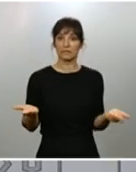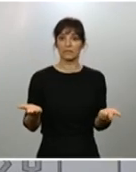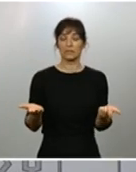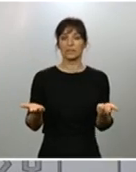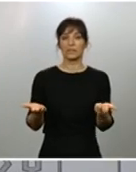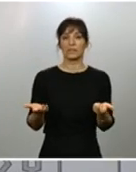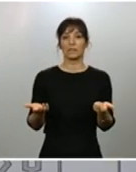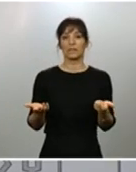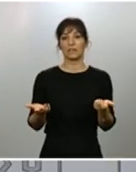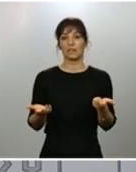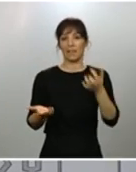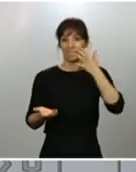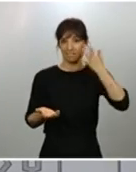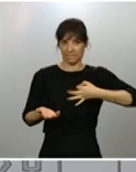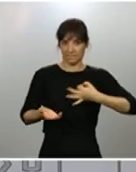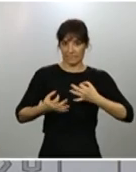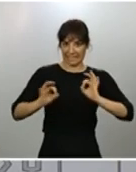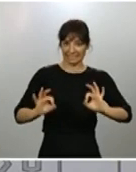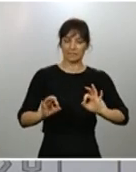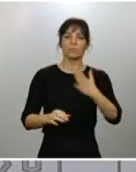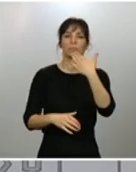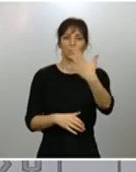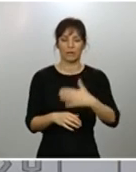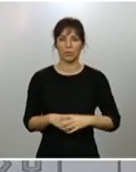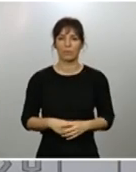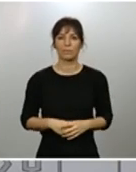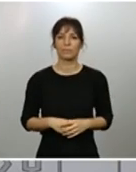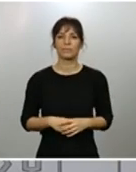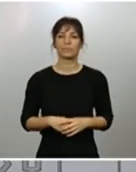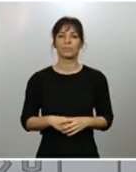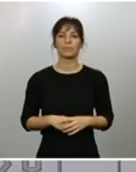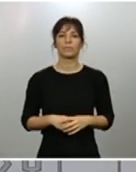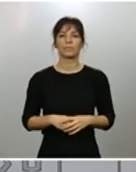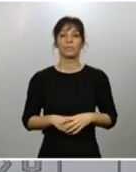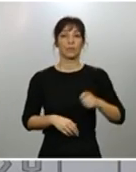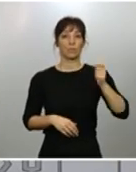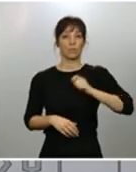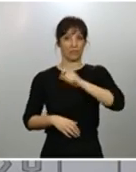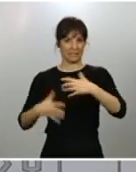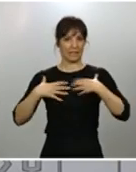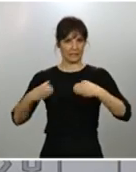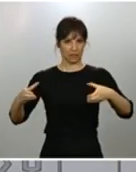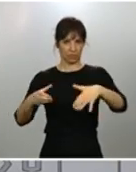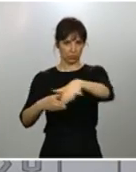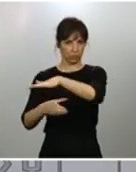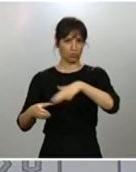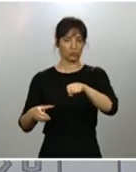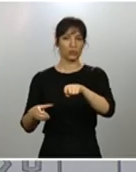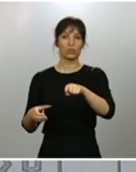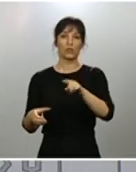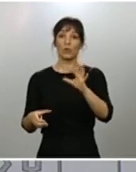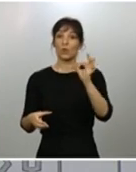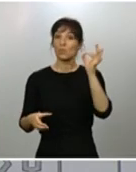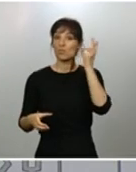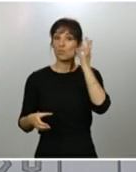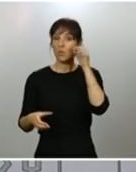realmente a la realidad. Sabemos, por ejemplo, que entre los profesionales sanitarios el número de mujeres es muy superior a